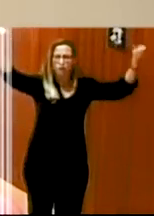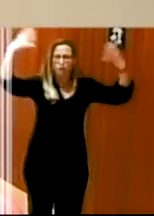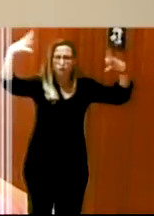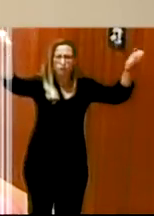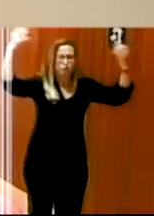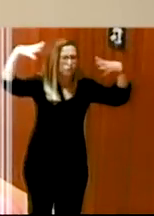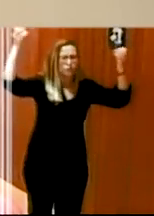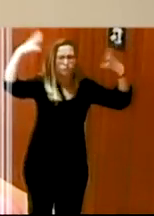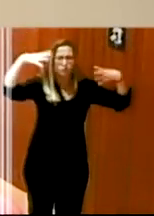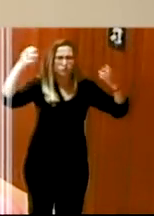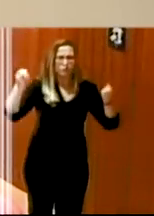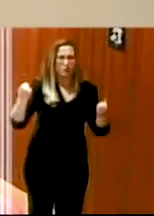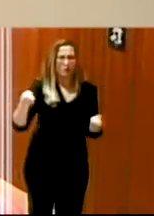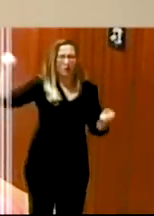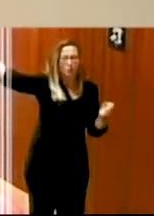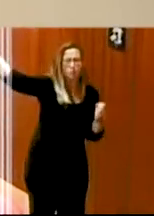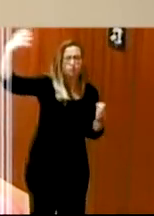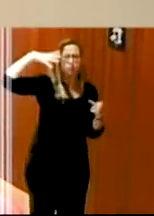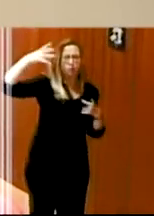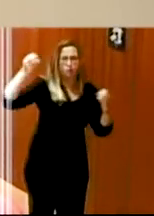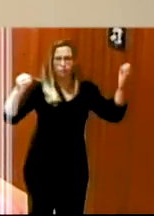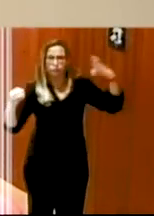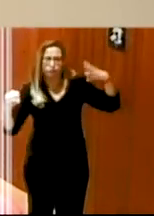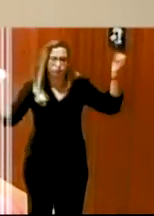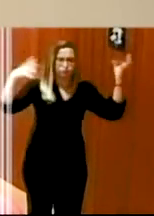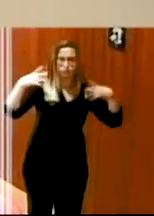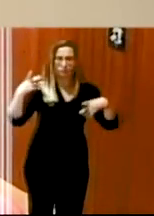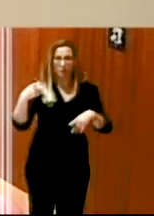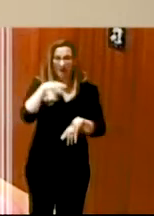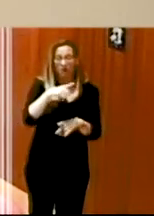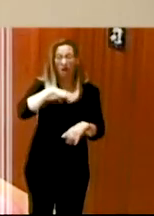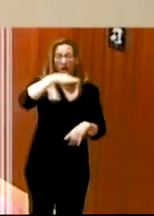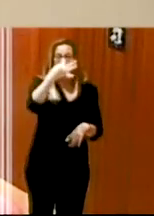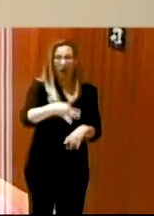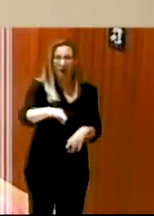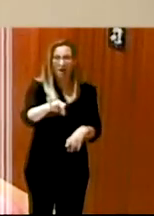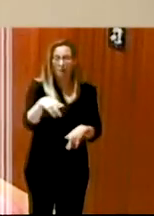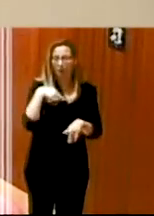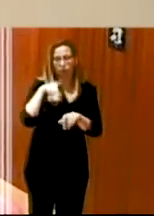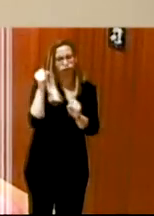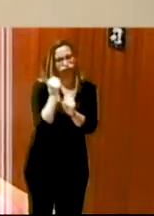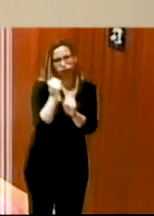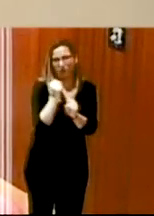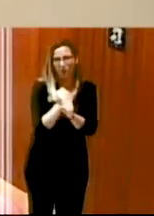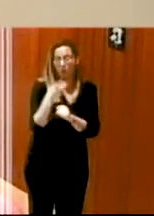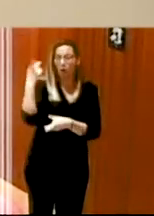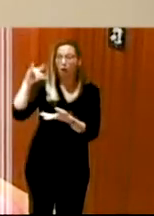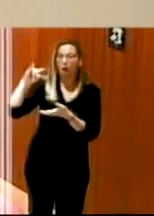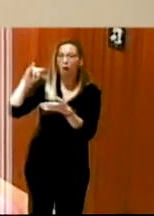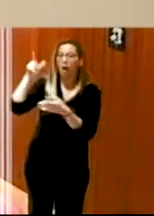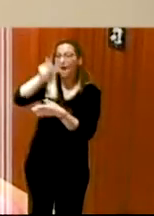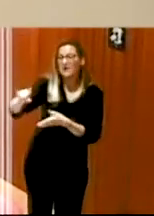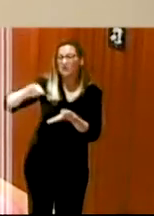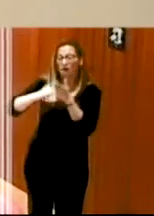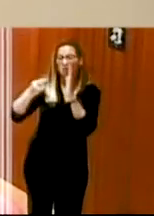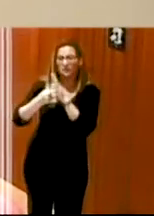ese sonido un fogonazo de luz eso lo trabajamos muchas veces en Arimux con nuestro equipo de técnicos tenemos un